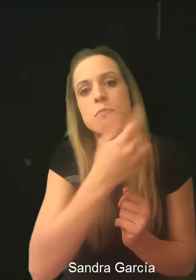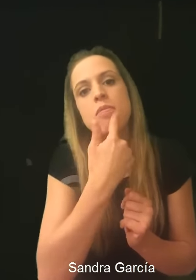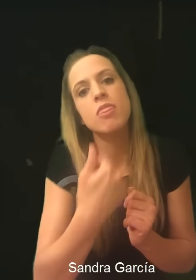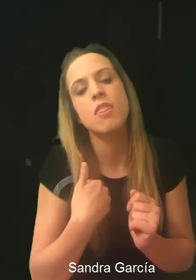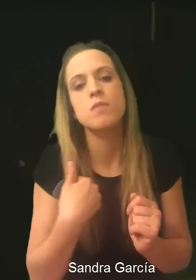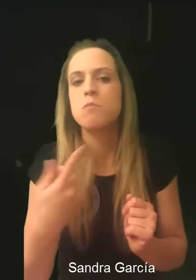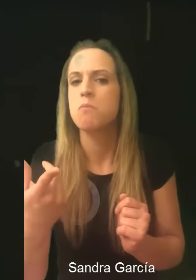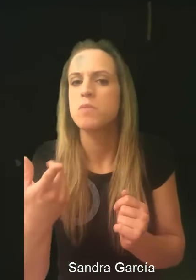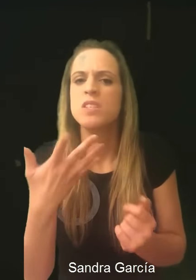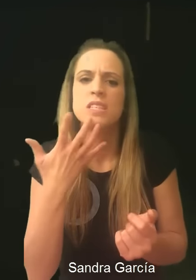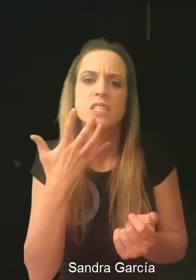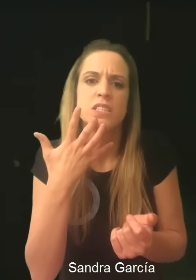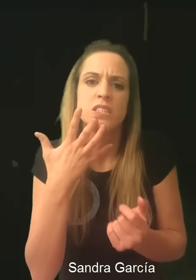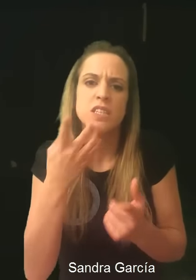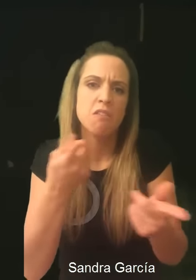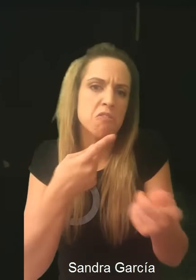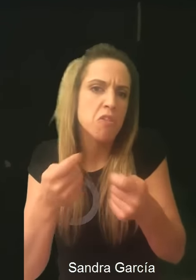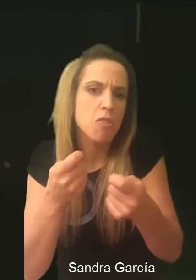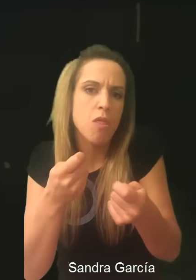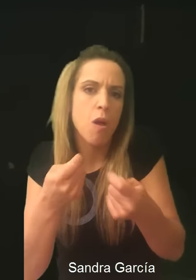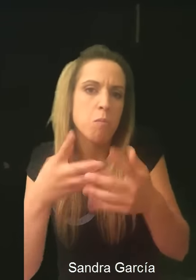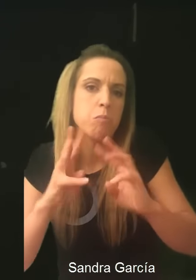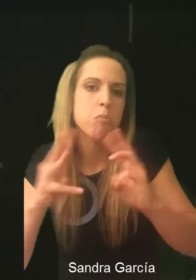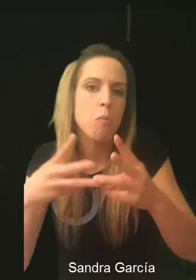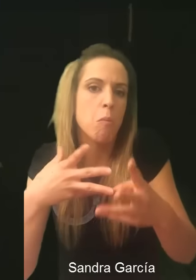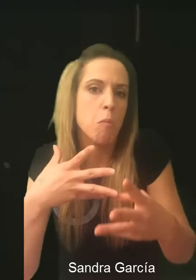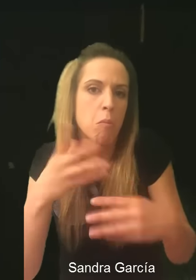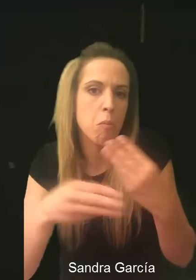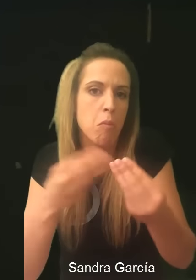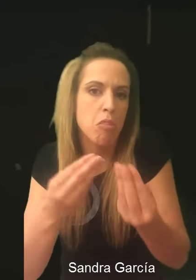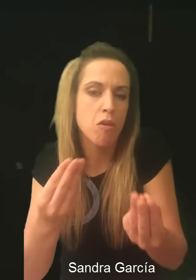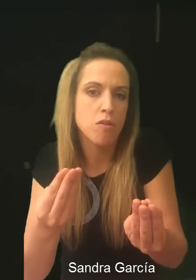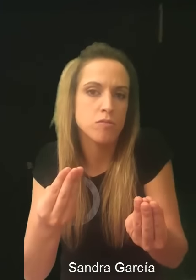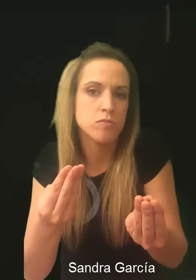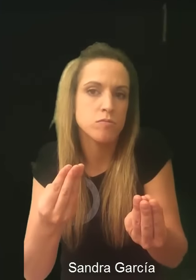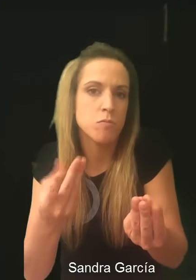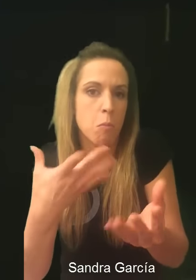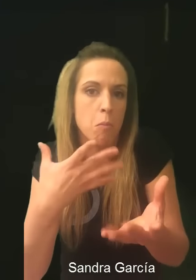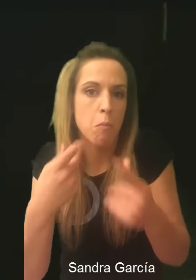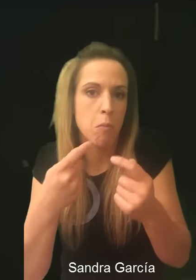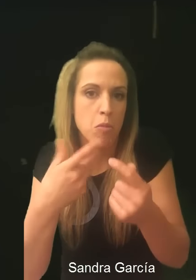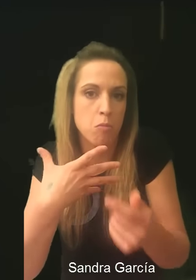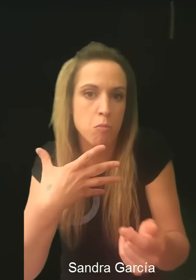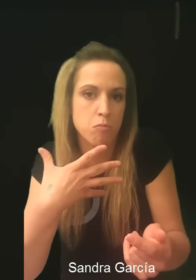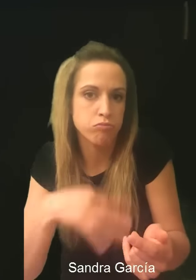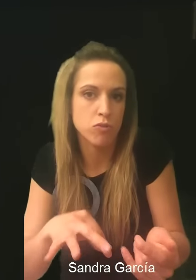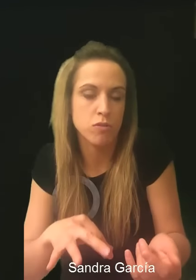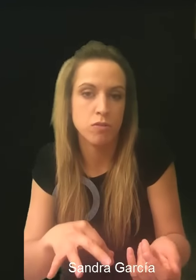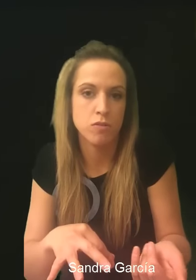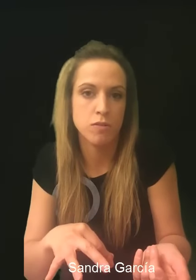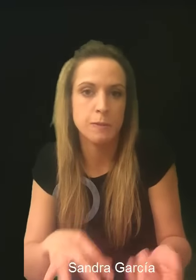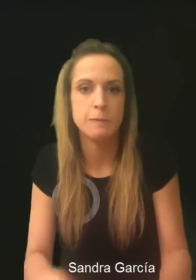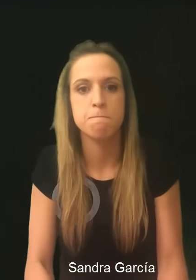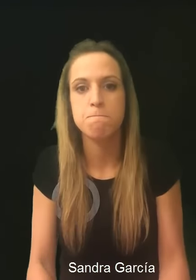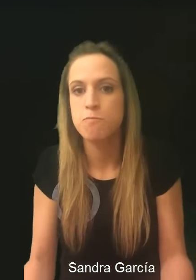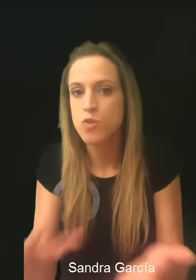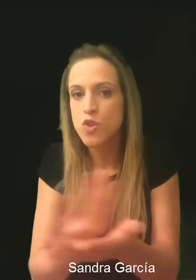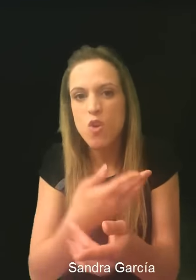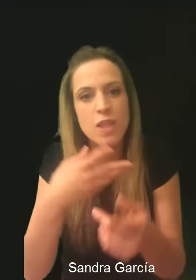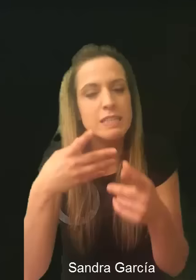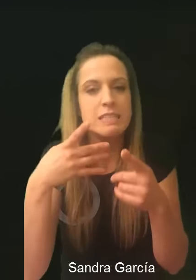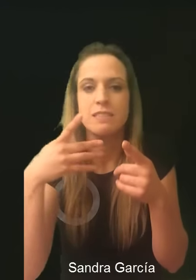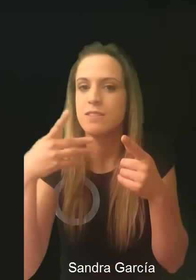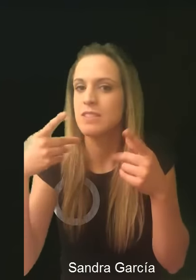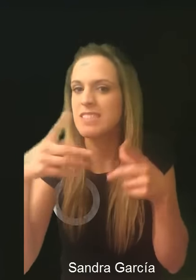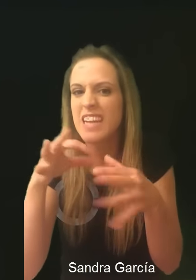y hacemos una tienda online? metemos todas las referencias que aparecen en nuestras instalaciones que tú tocas, que tú instalas, las metemos en una